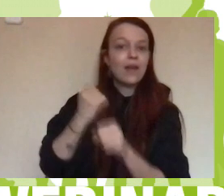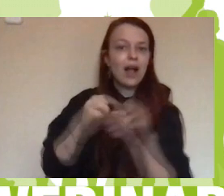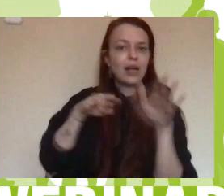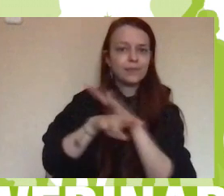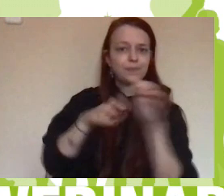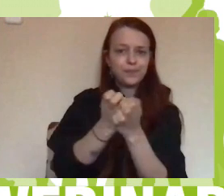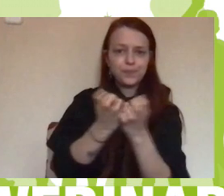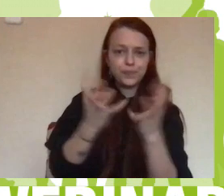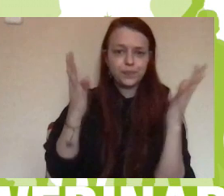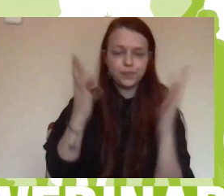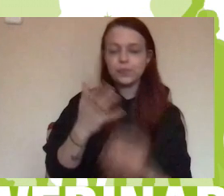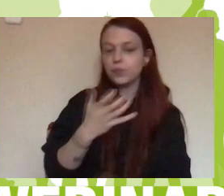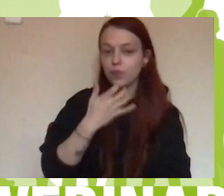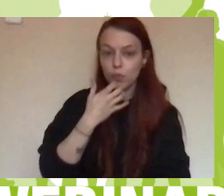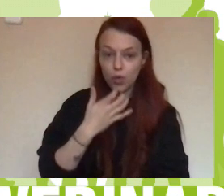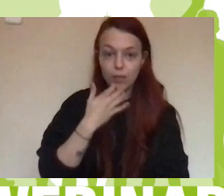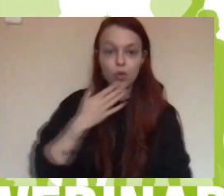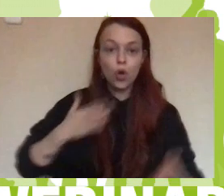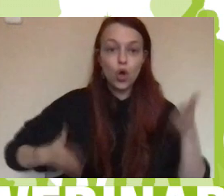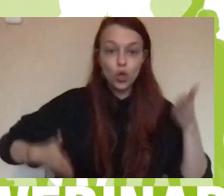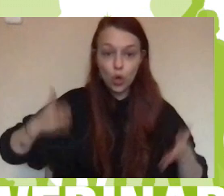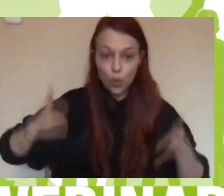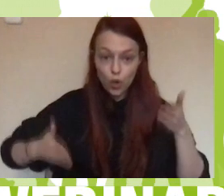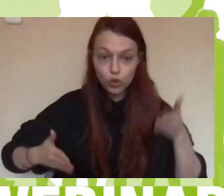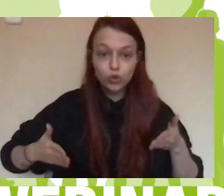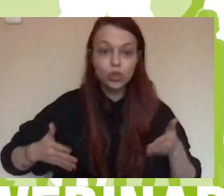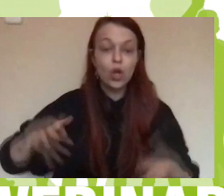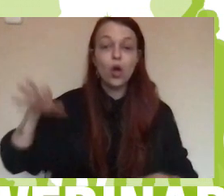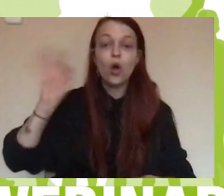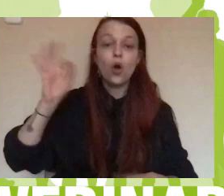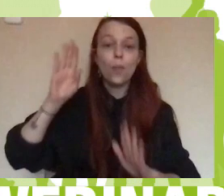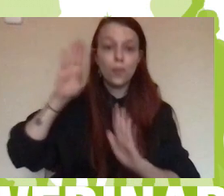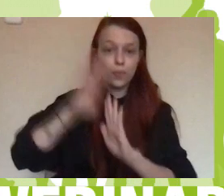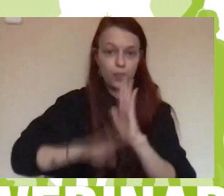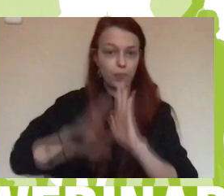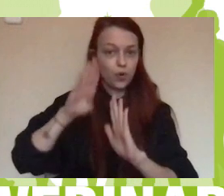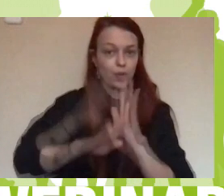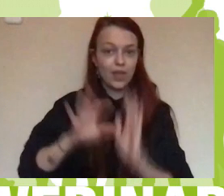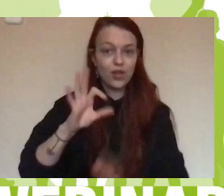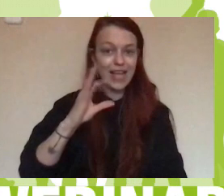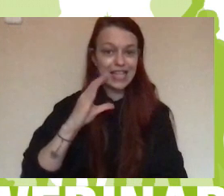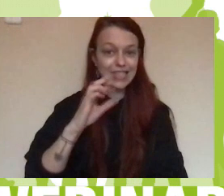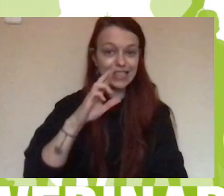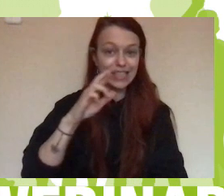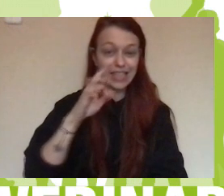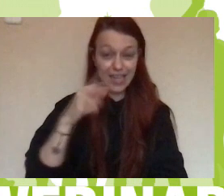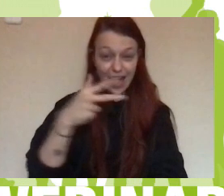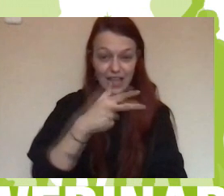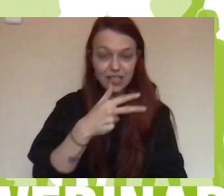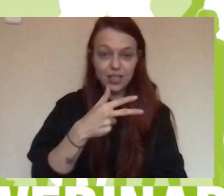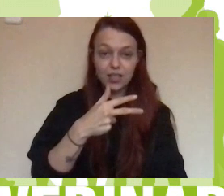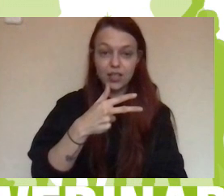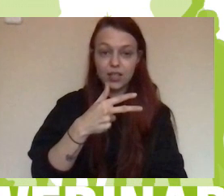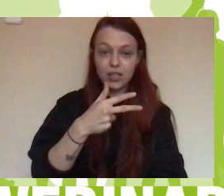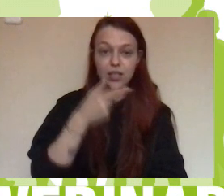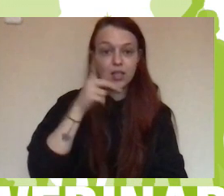como fue la robótica y programación en Scratch. Y eso, al